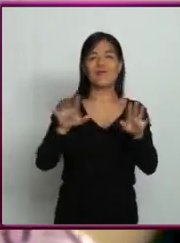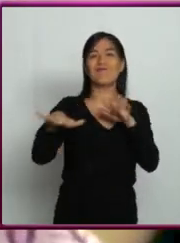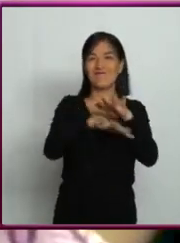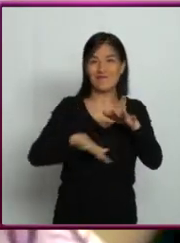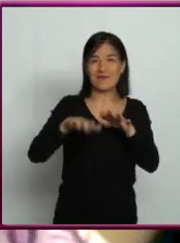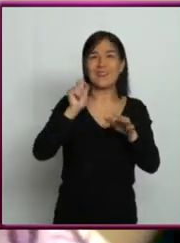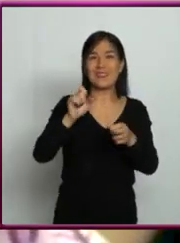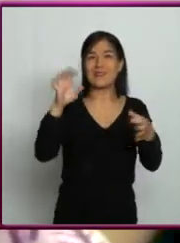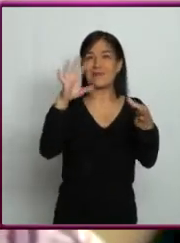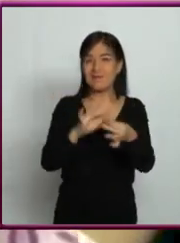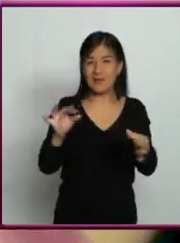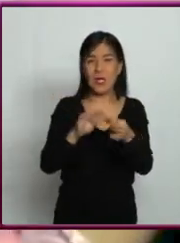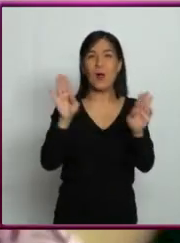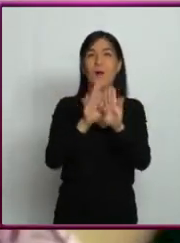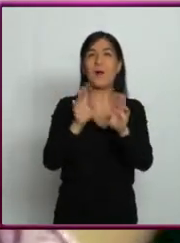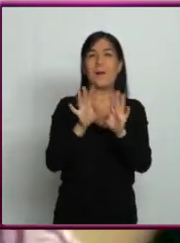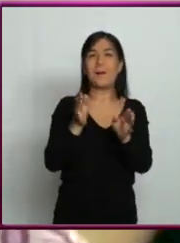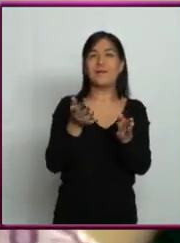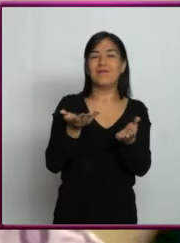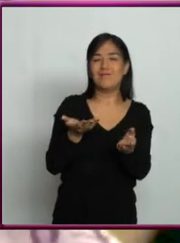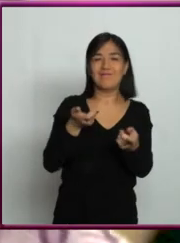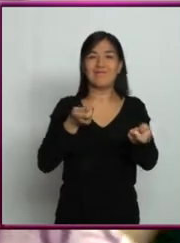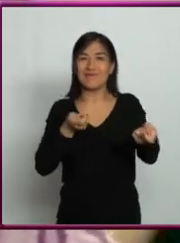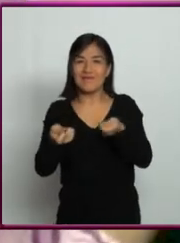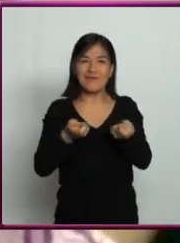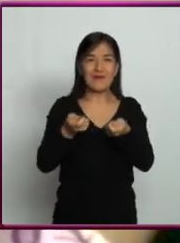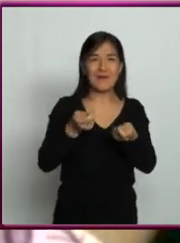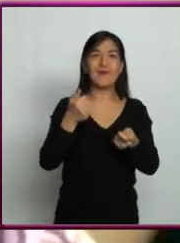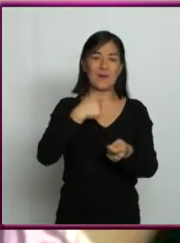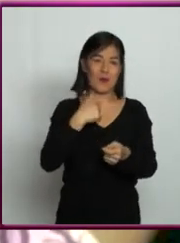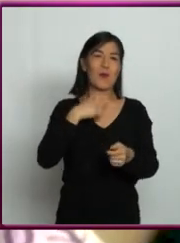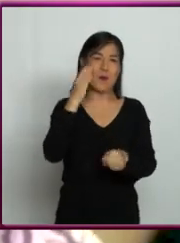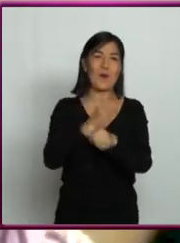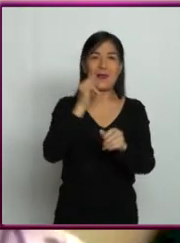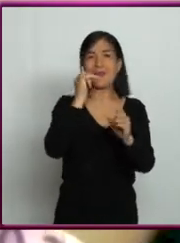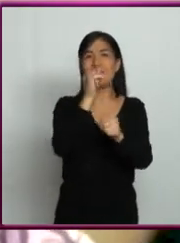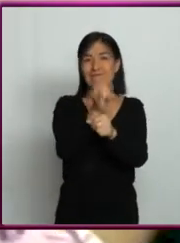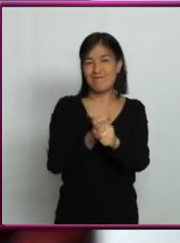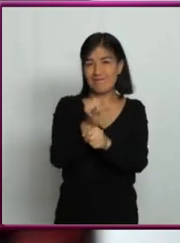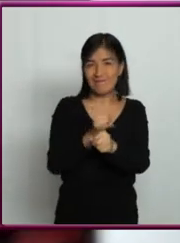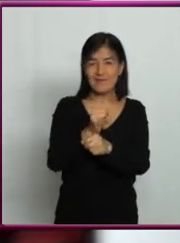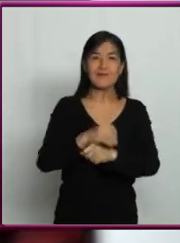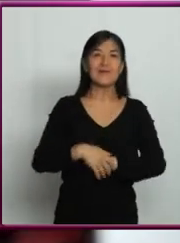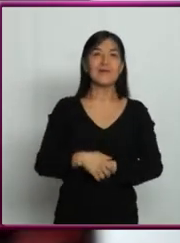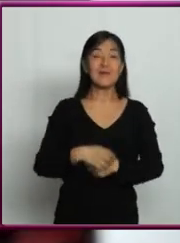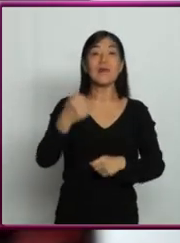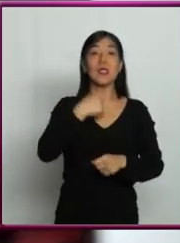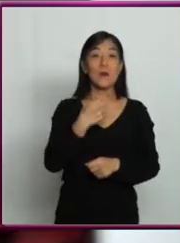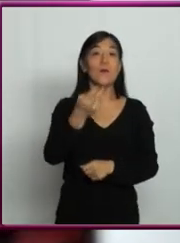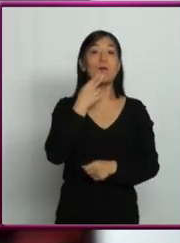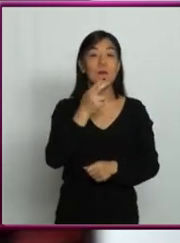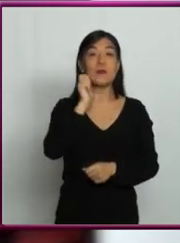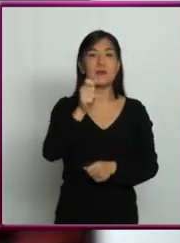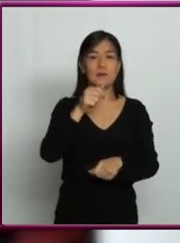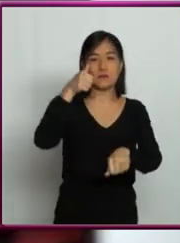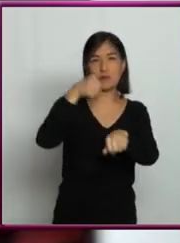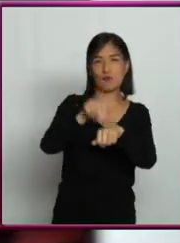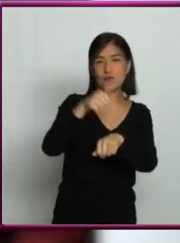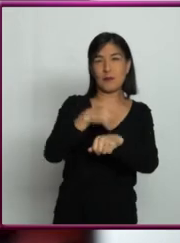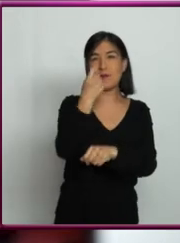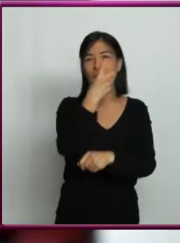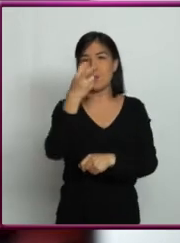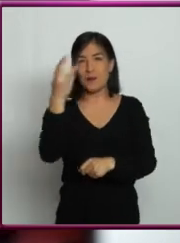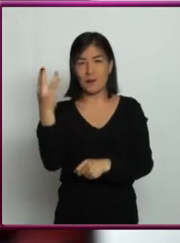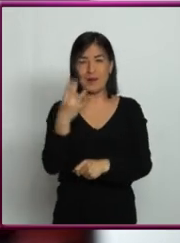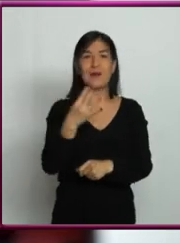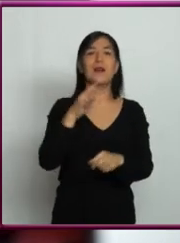estrategia en la que yo estoy haciendo investigación. Y yo utilizo modelos numéricos, es decir,